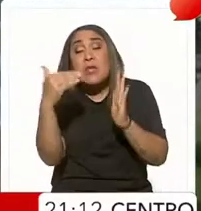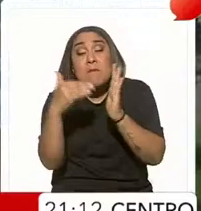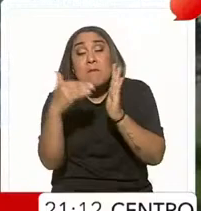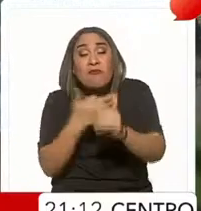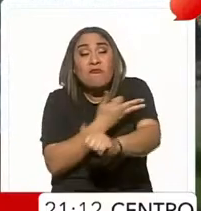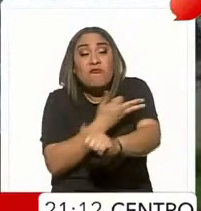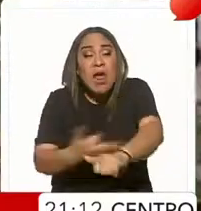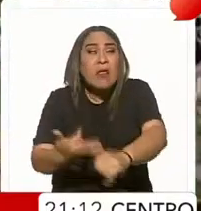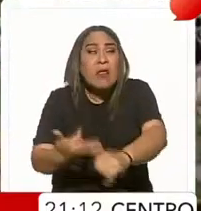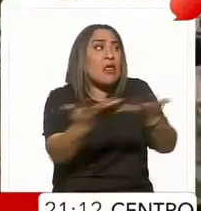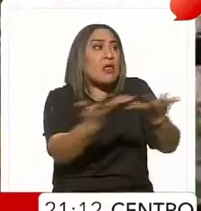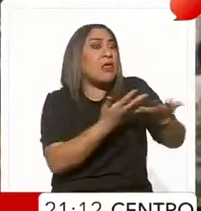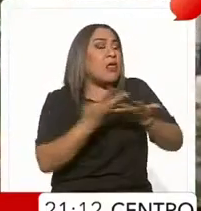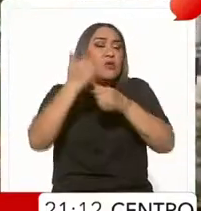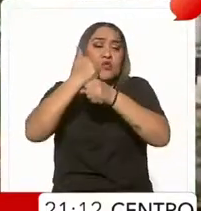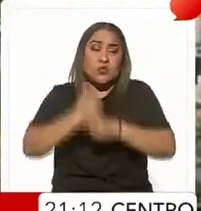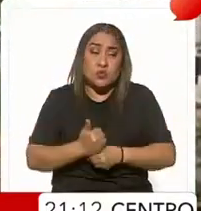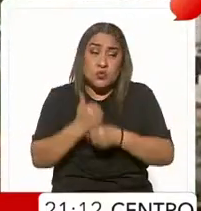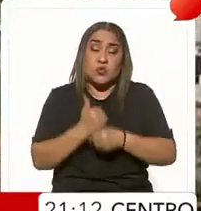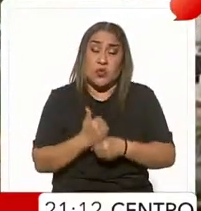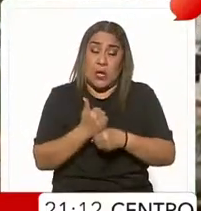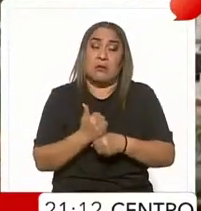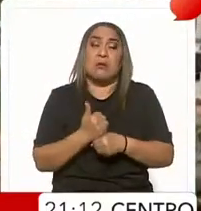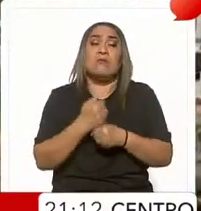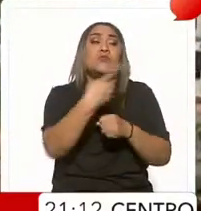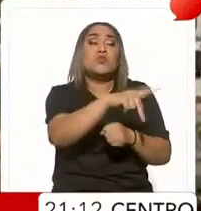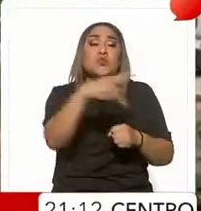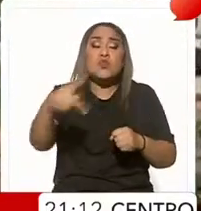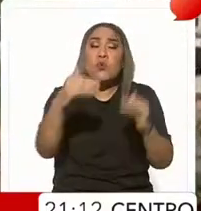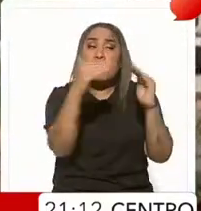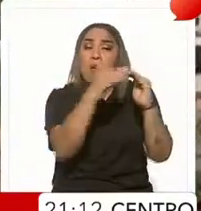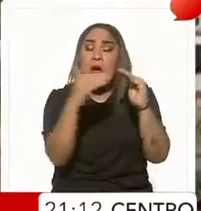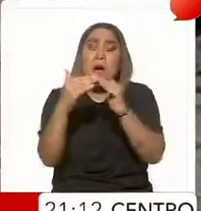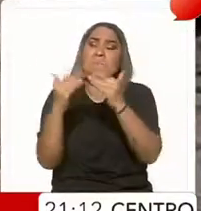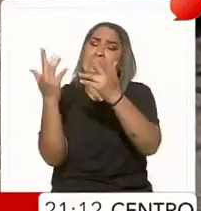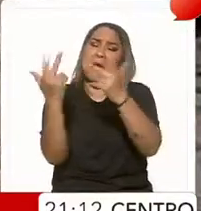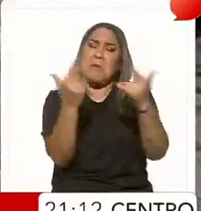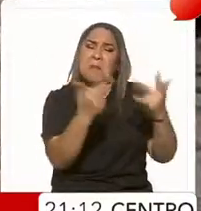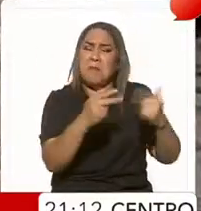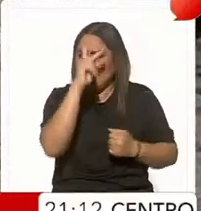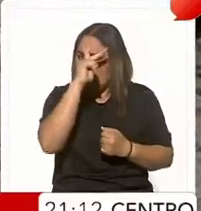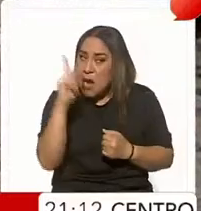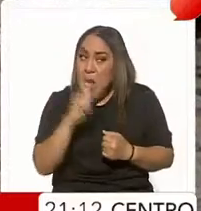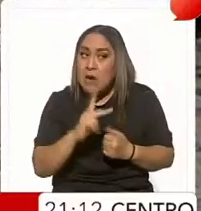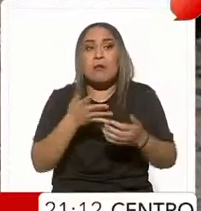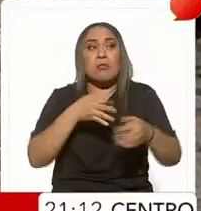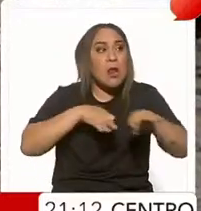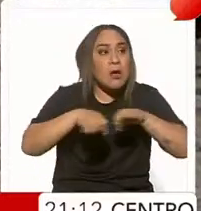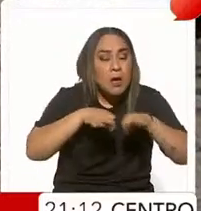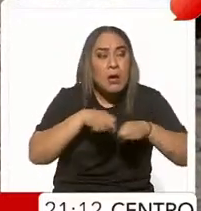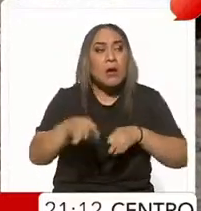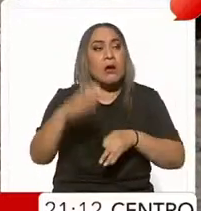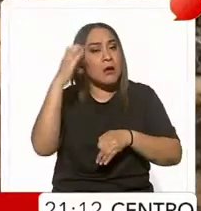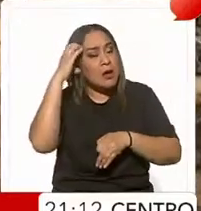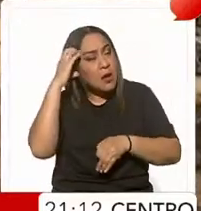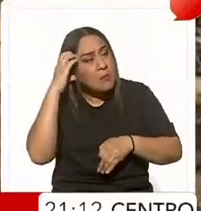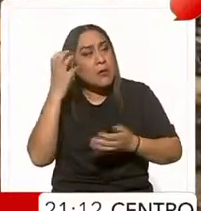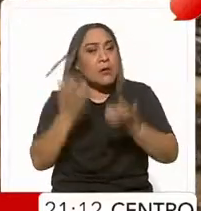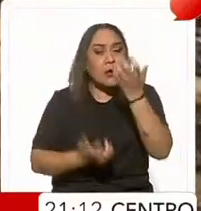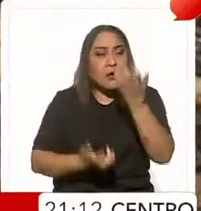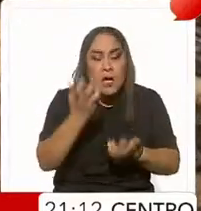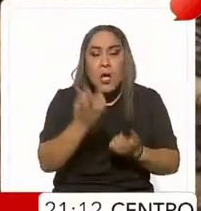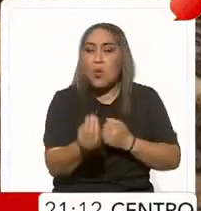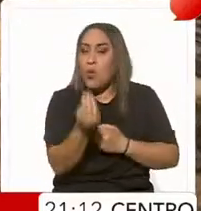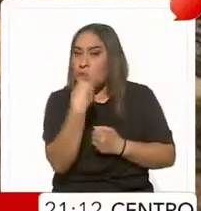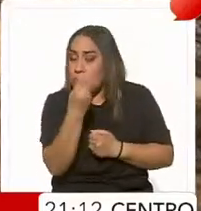damnificadas a las que el huracán les quitó absolutamente todo. Trabajo, muebles, comida y en muchos